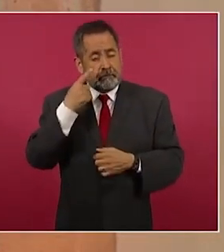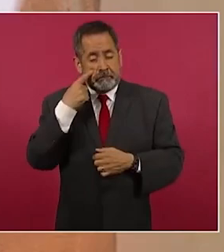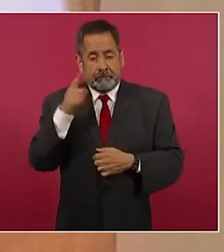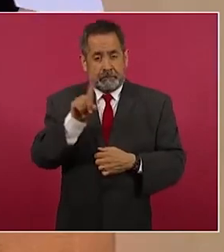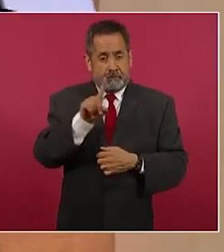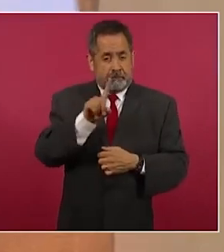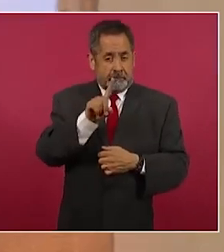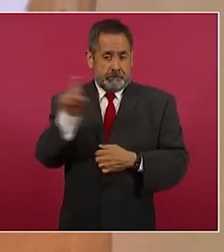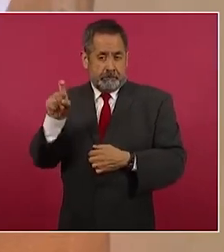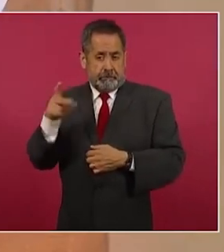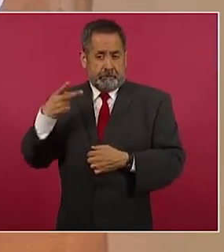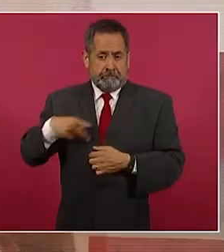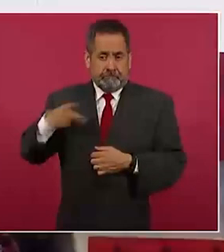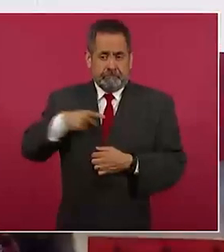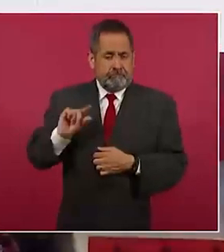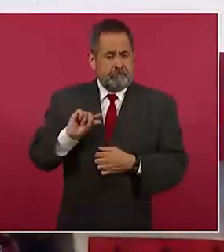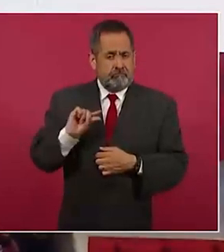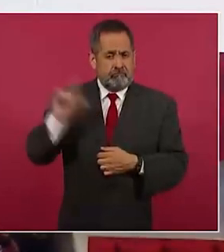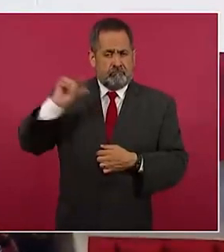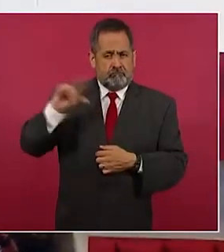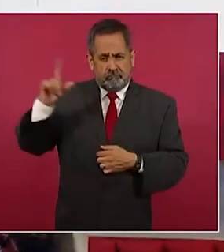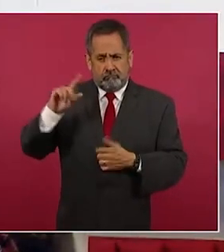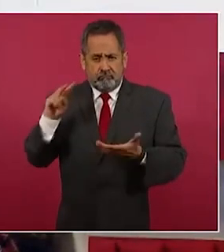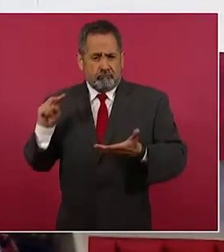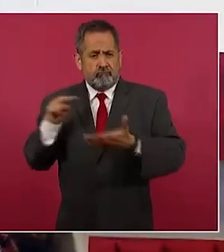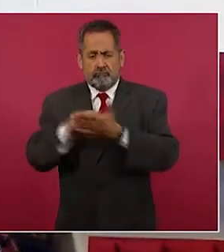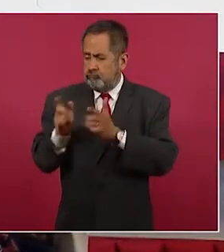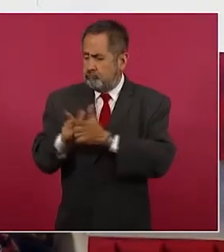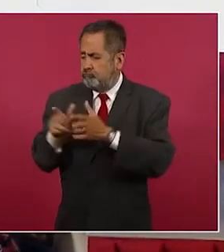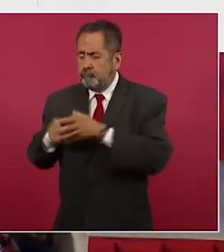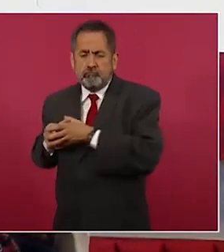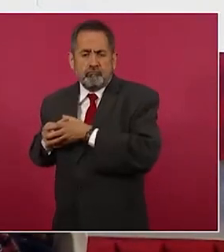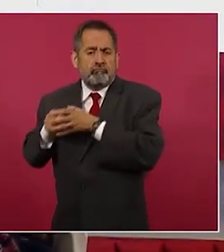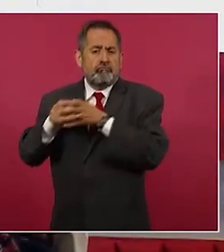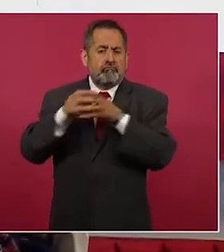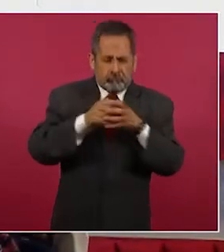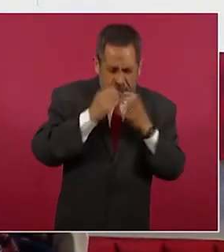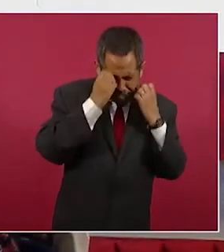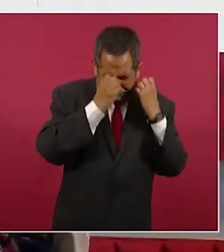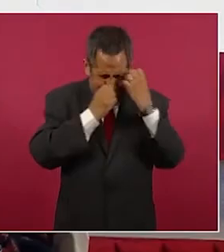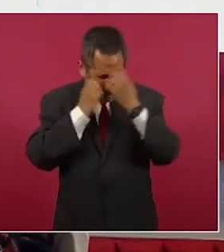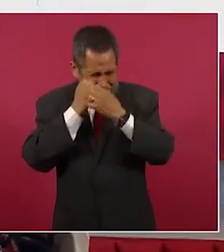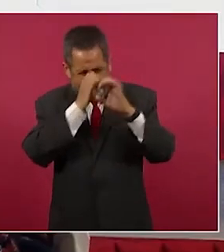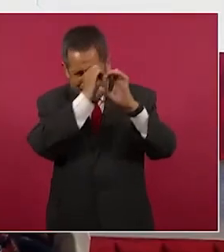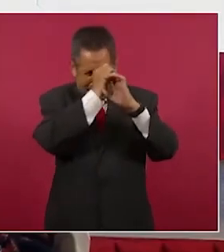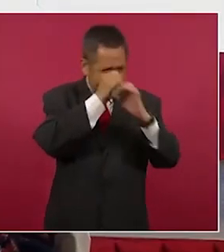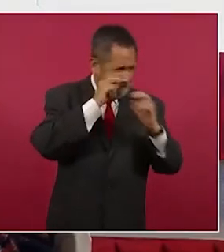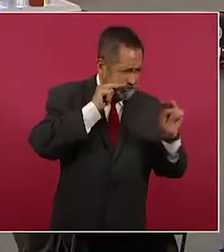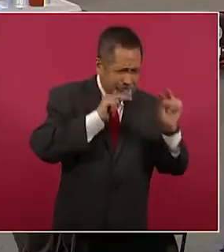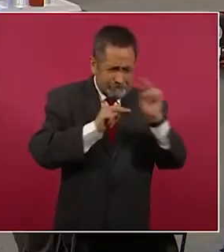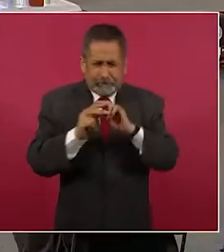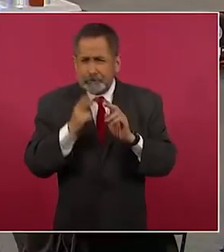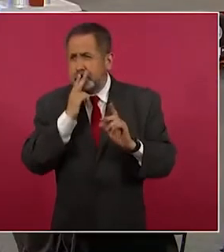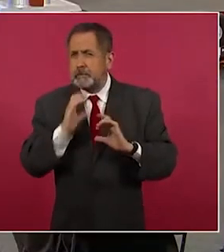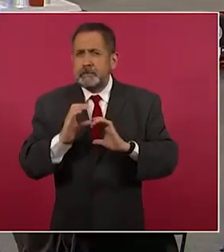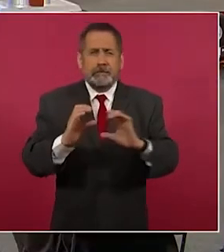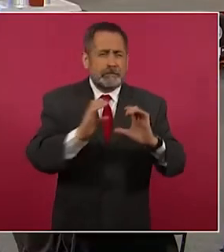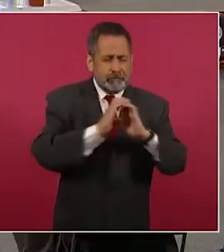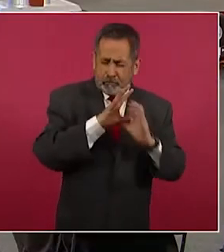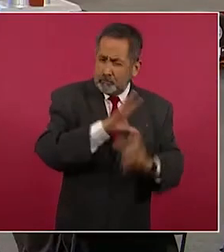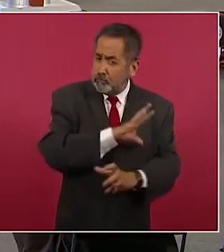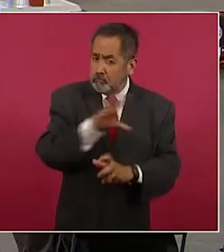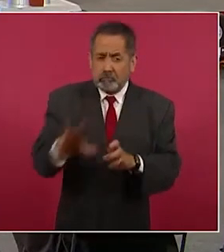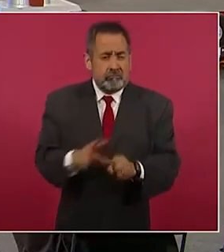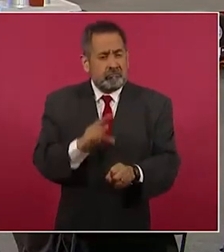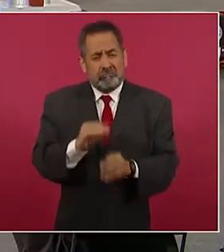que están en territorio, es porque son brigadas, brigadas que hacen todo lo que tiene que ver con el cuidado del medio ambiente, pero